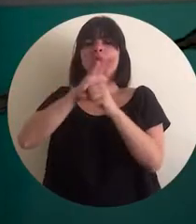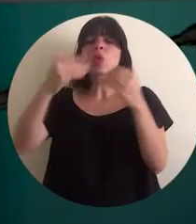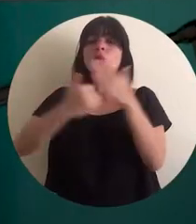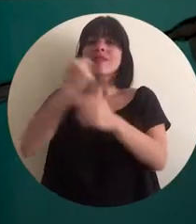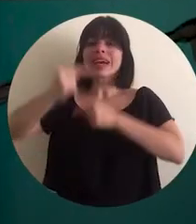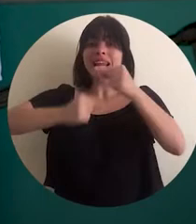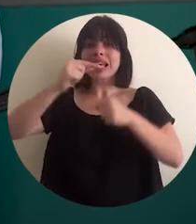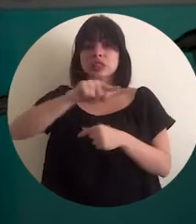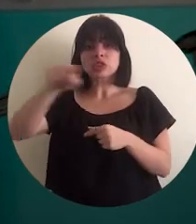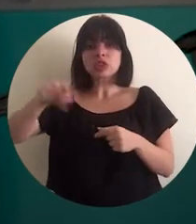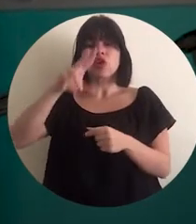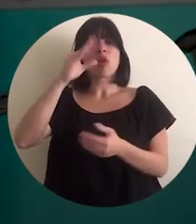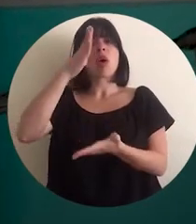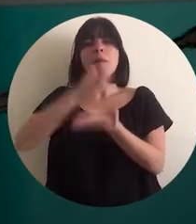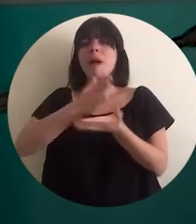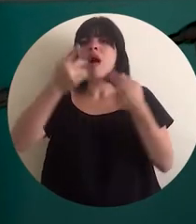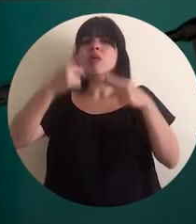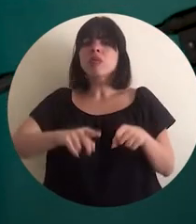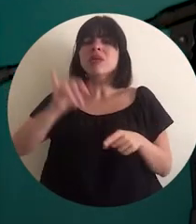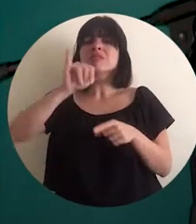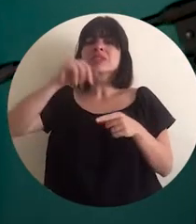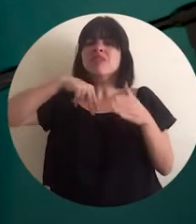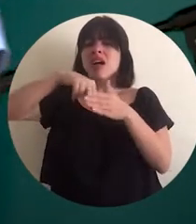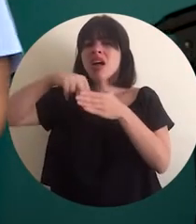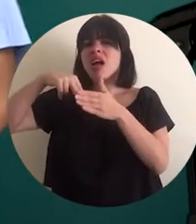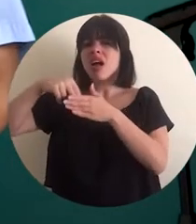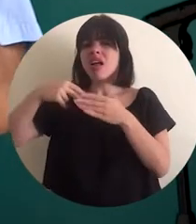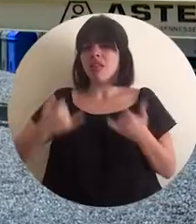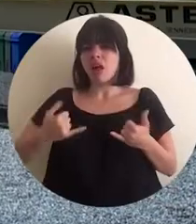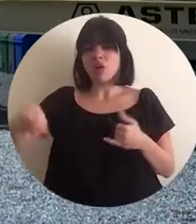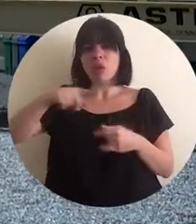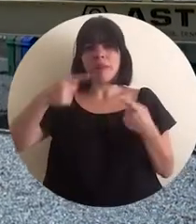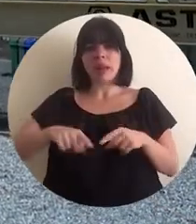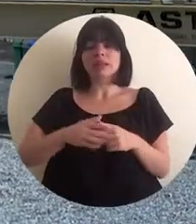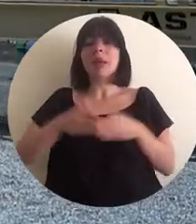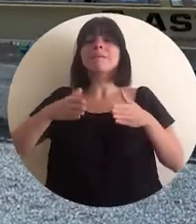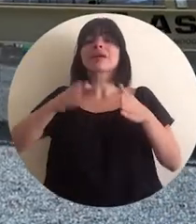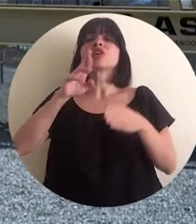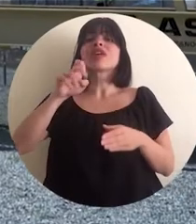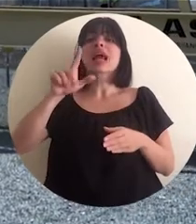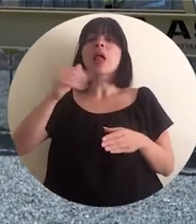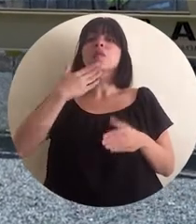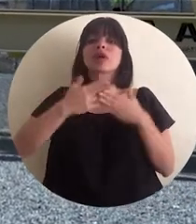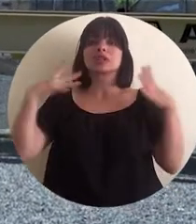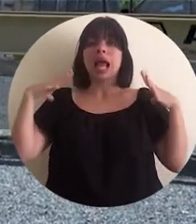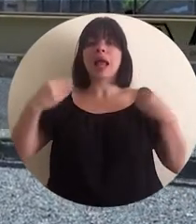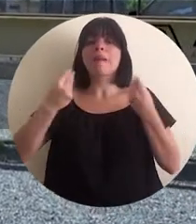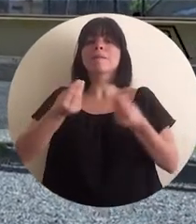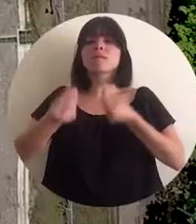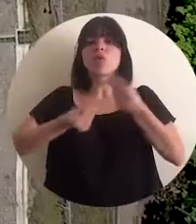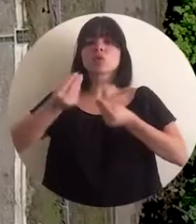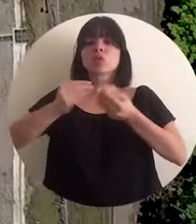las nuevas generaciones no van a tener que pasar por las dificultades de las presentes. En Paso Real de Buenos Aires entregamos la planta